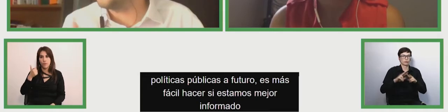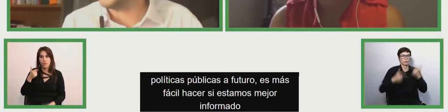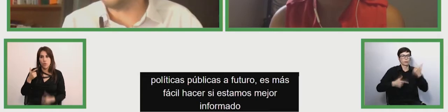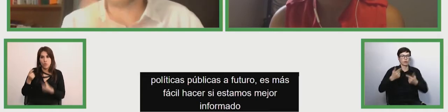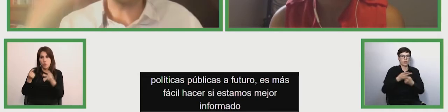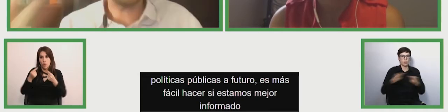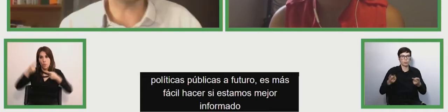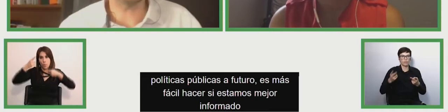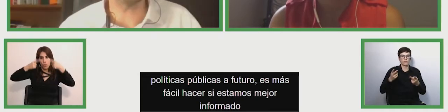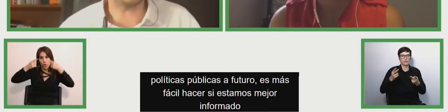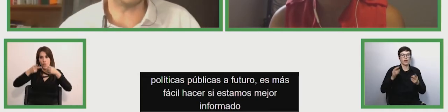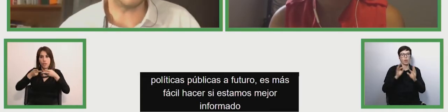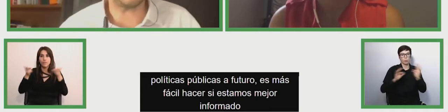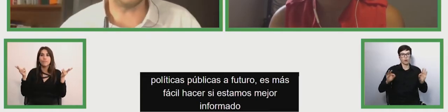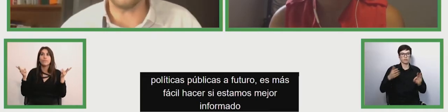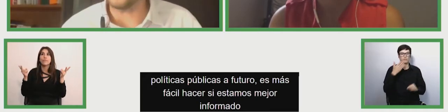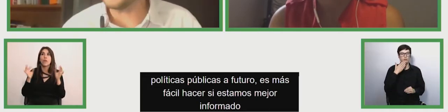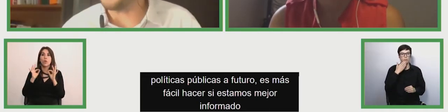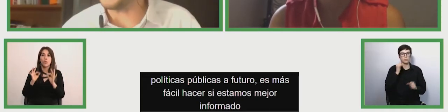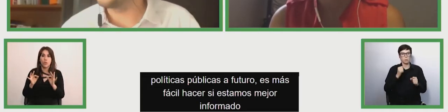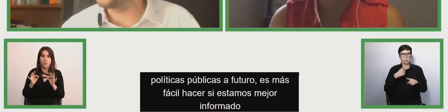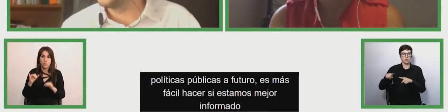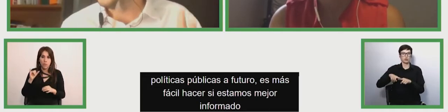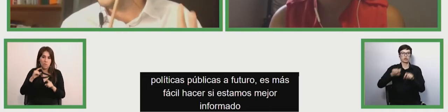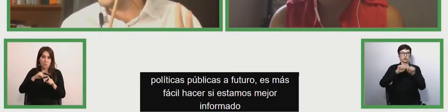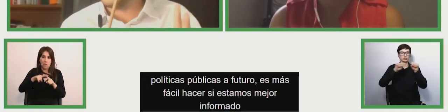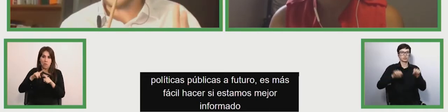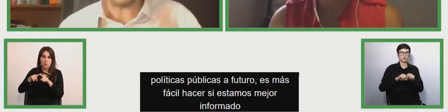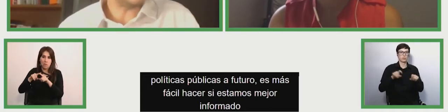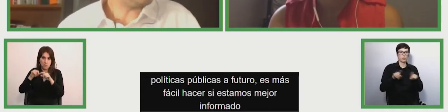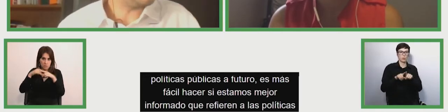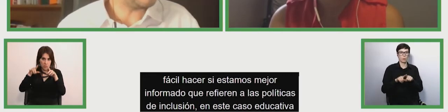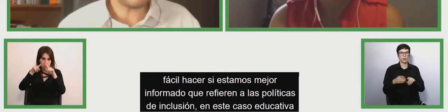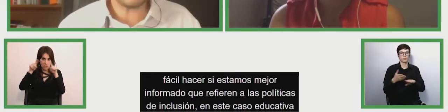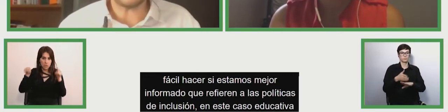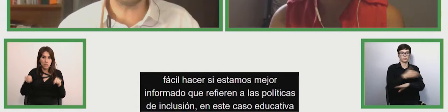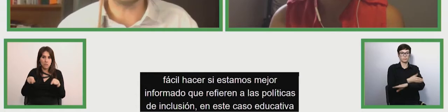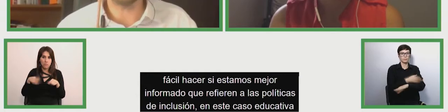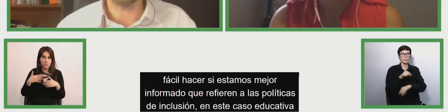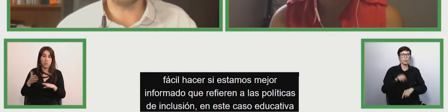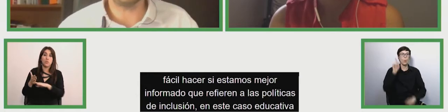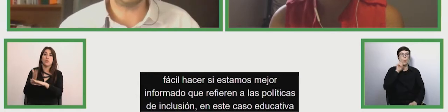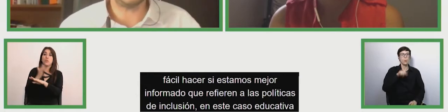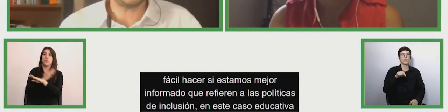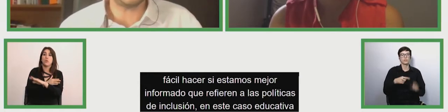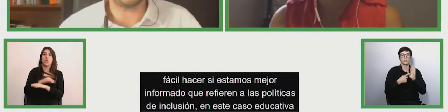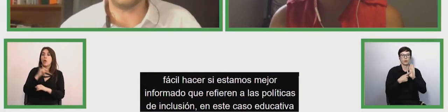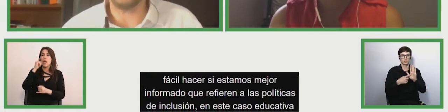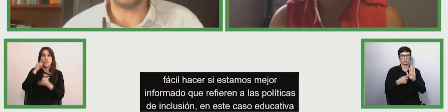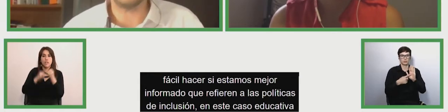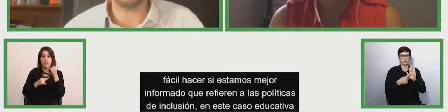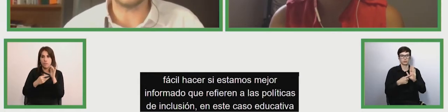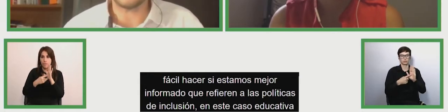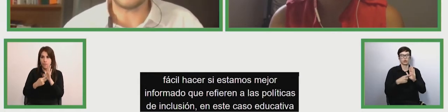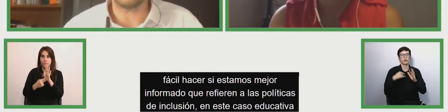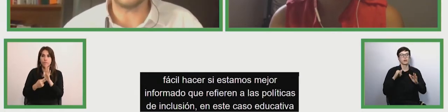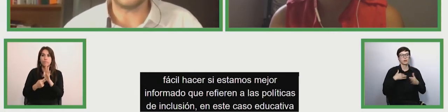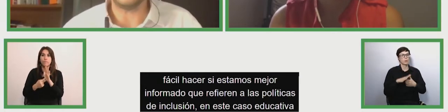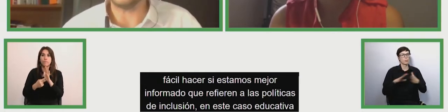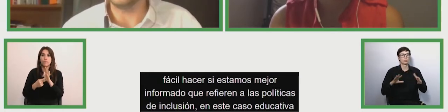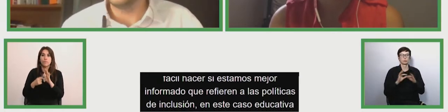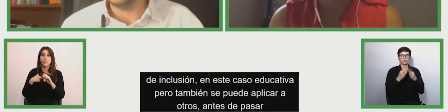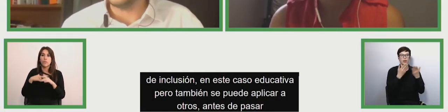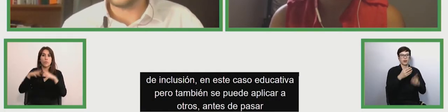educativa, pero también se puede aplicar a otros sistemas. Antes de pasar a nuestro último ponente, agradeciendo una vez más a